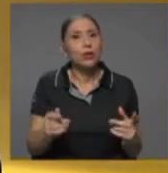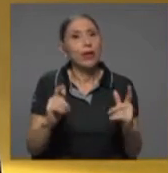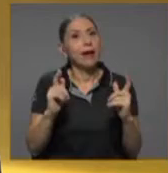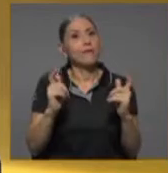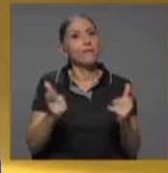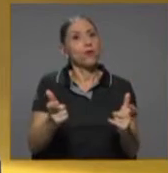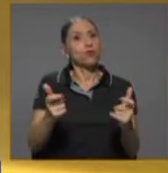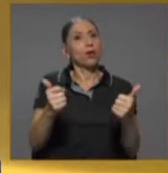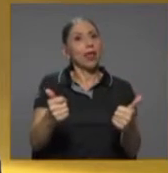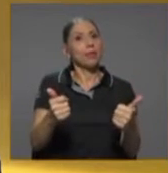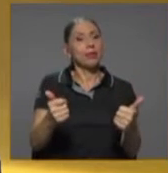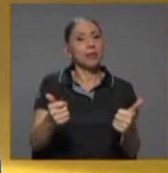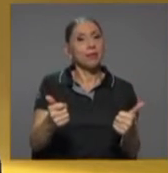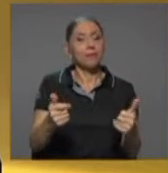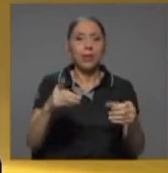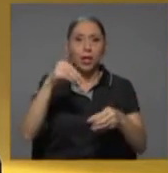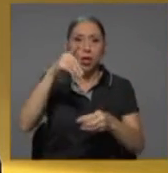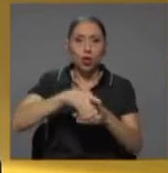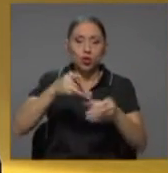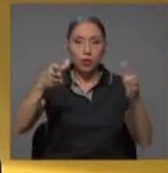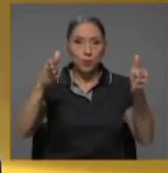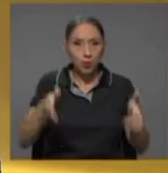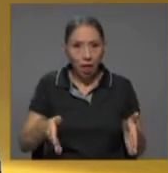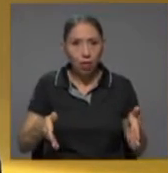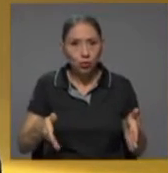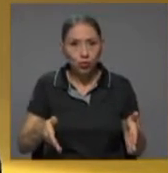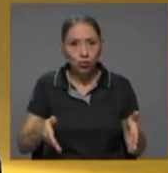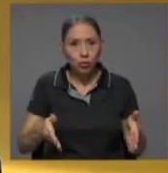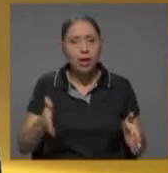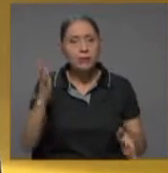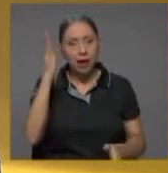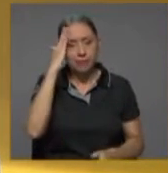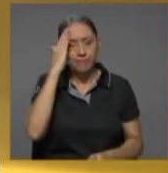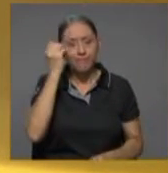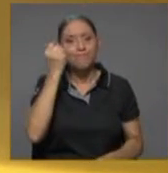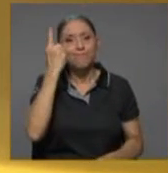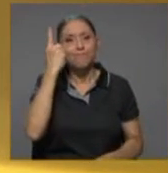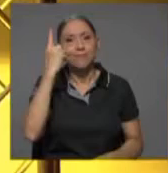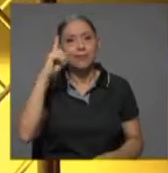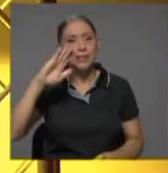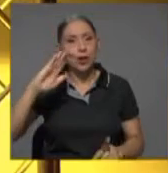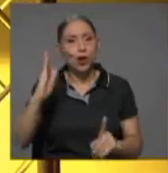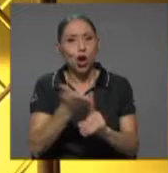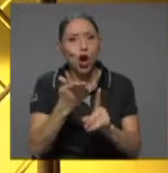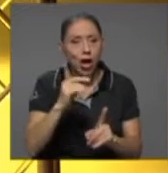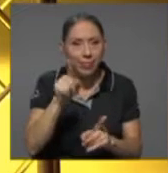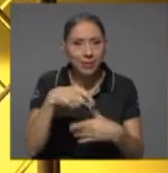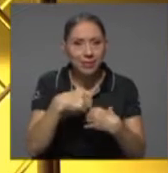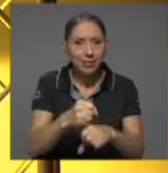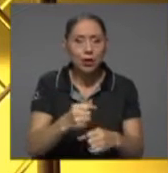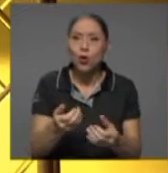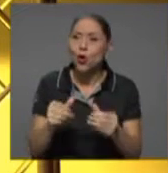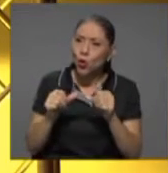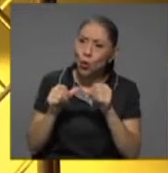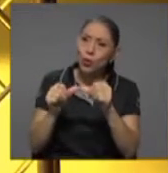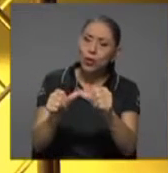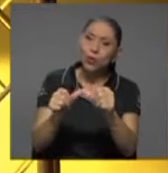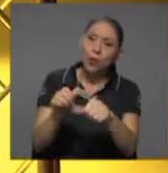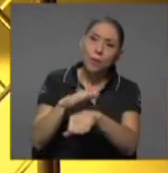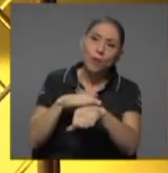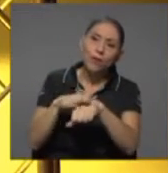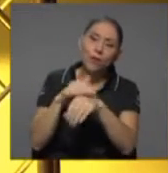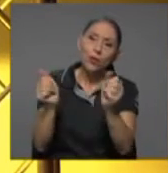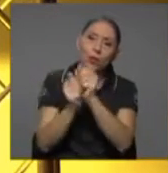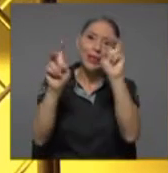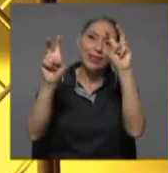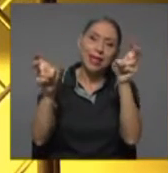los diputados se convencieron de que había que hacerlo. Continúe, por favor, don Rodrigo, con el